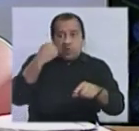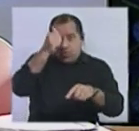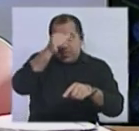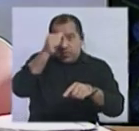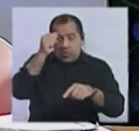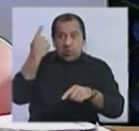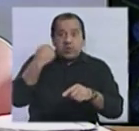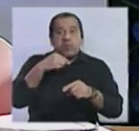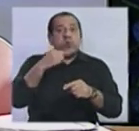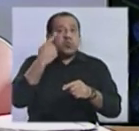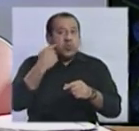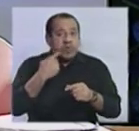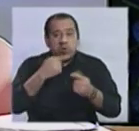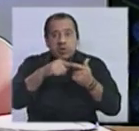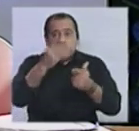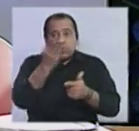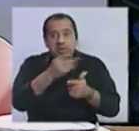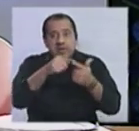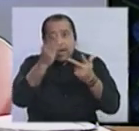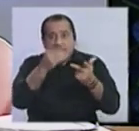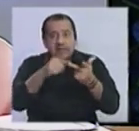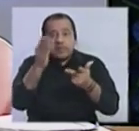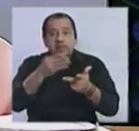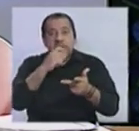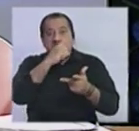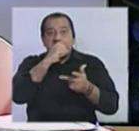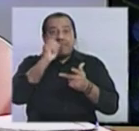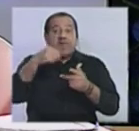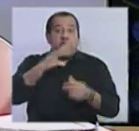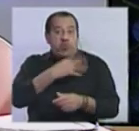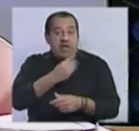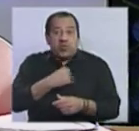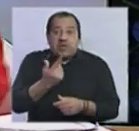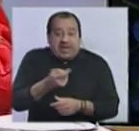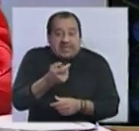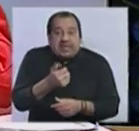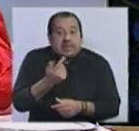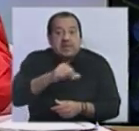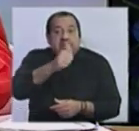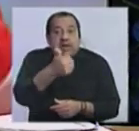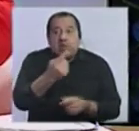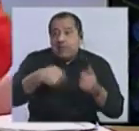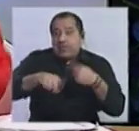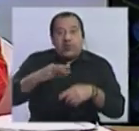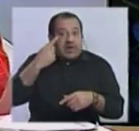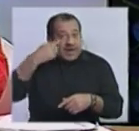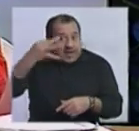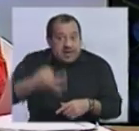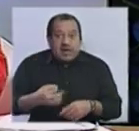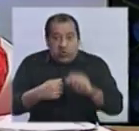a la oposición casi que celebrando el haber ganado la elección cuando en realidad era el Frente Amplio el que